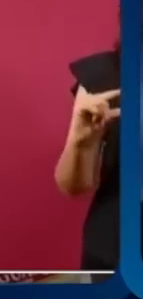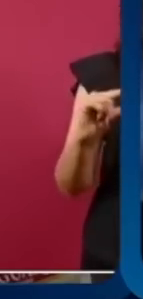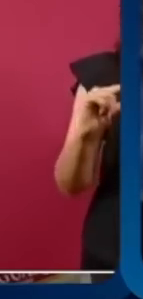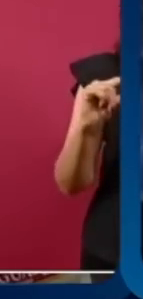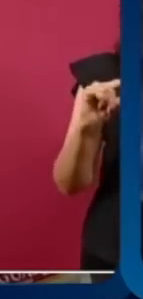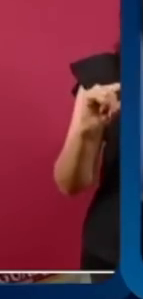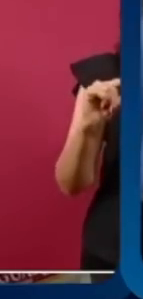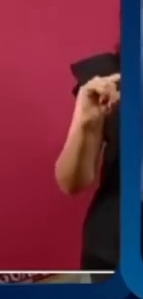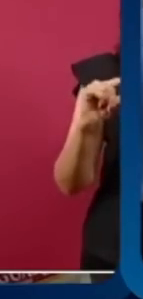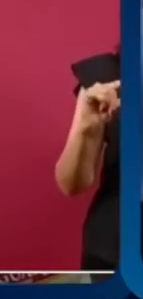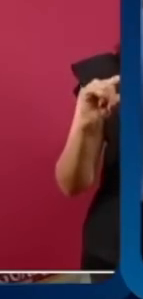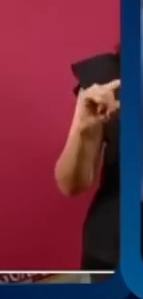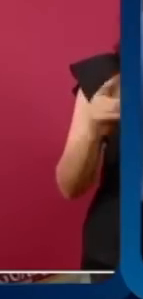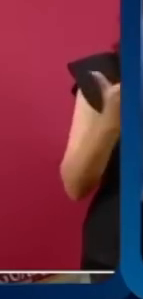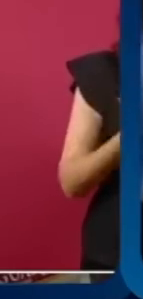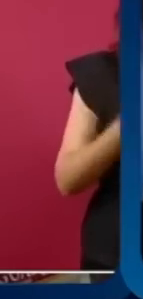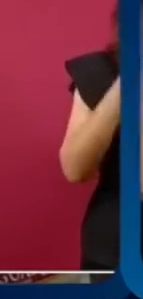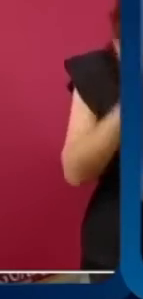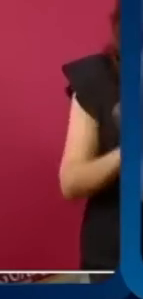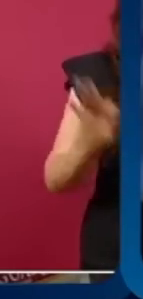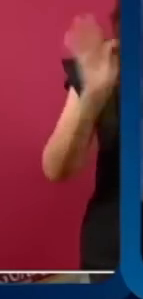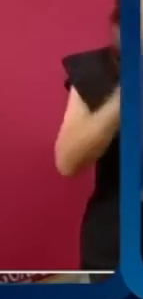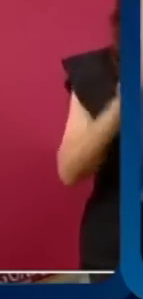Acuérdense del canal de Panamá.